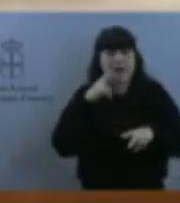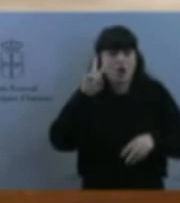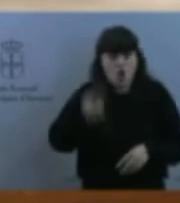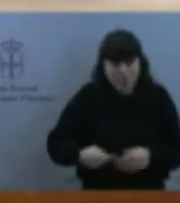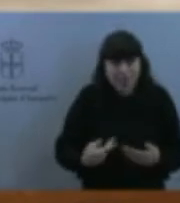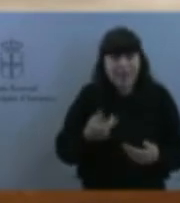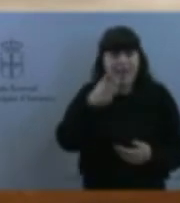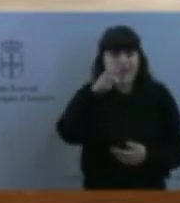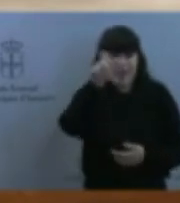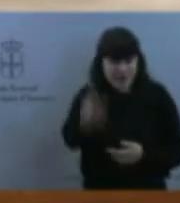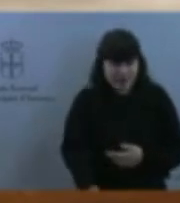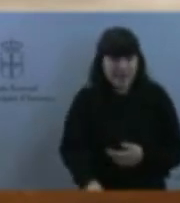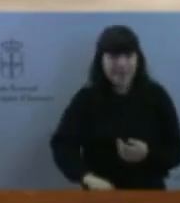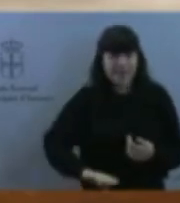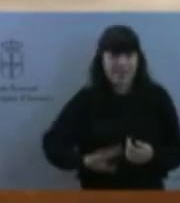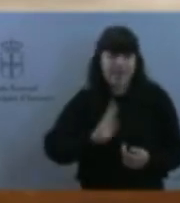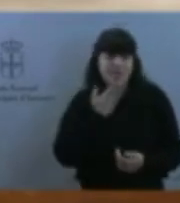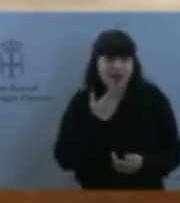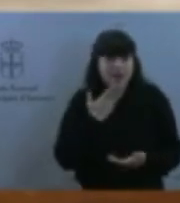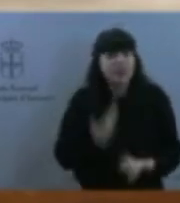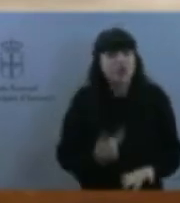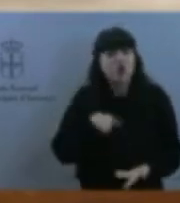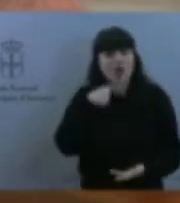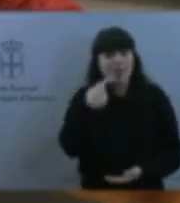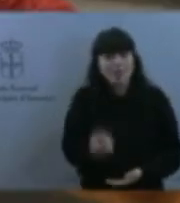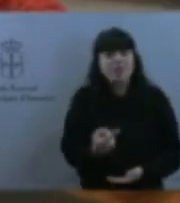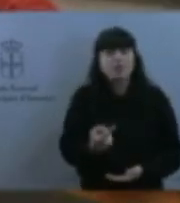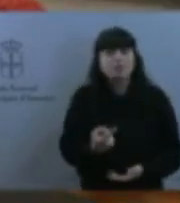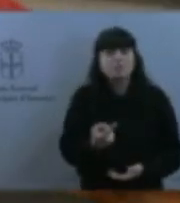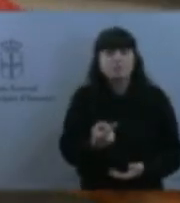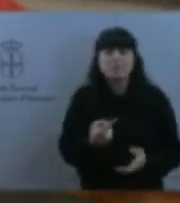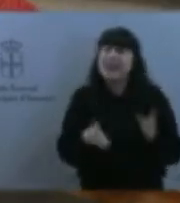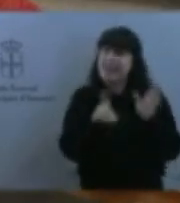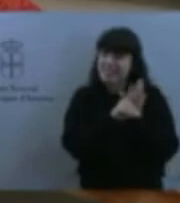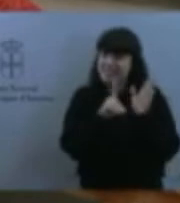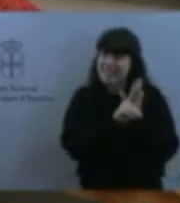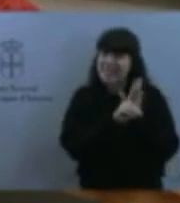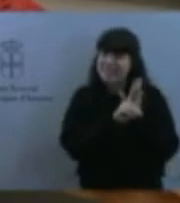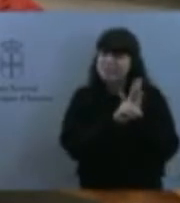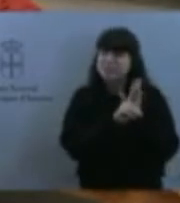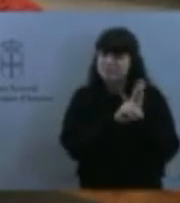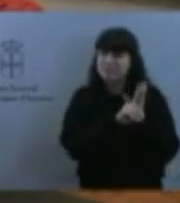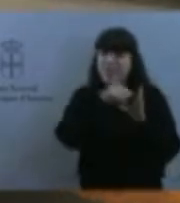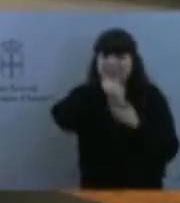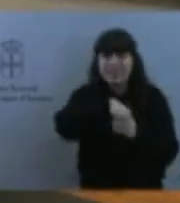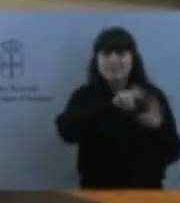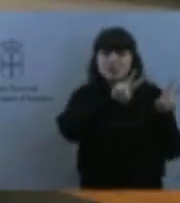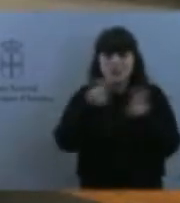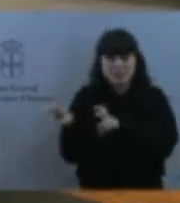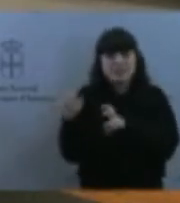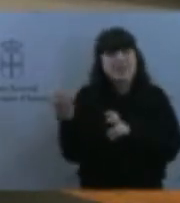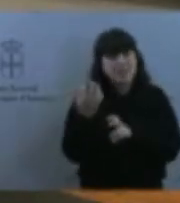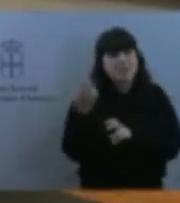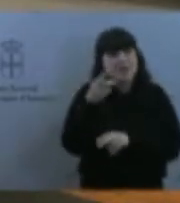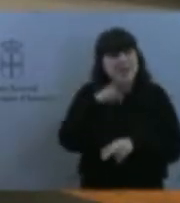muchas cuestiones de este decreto que están siendo revisadas, porque hay muchas cuestiones que en esos